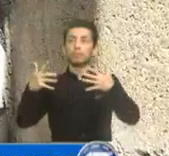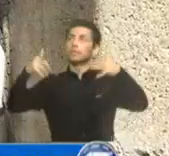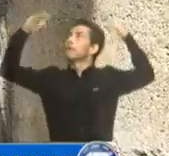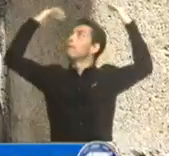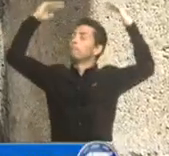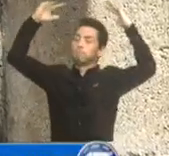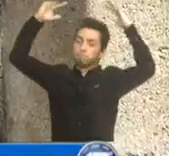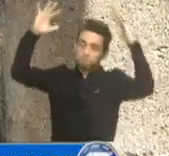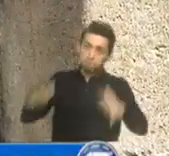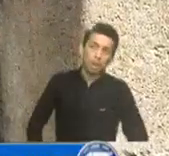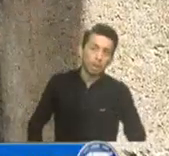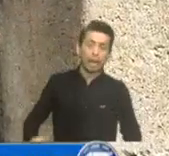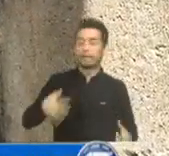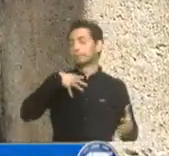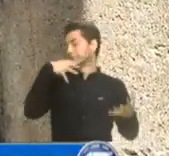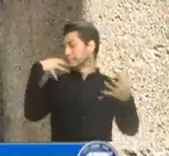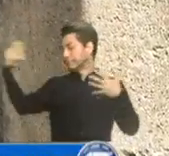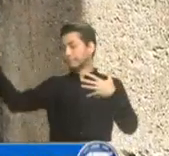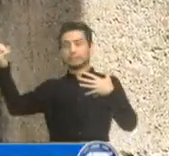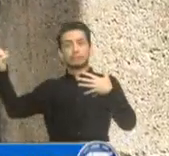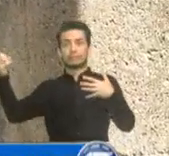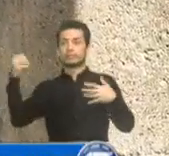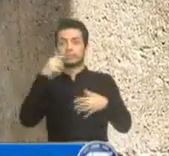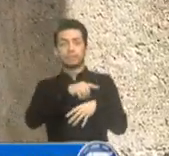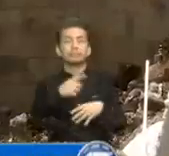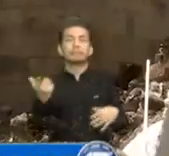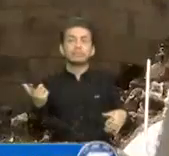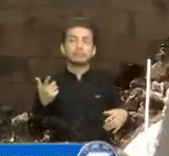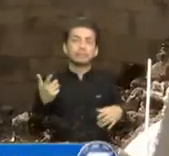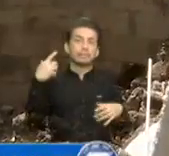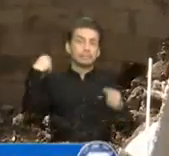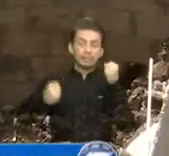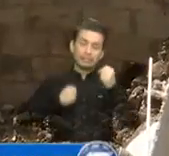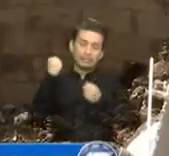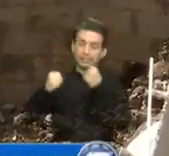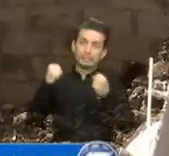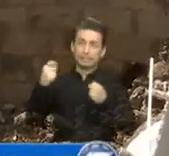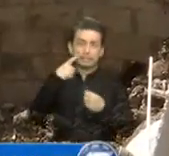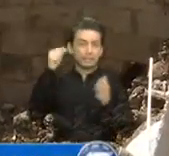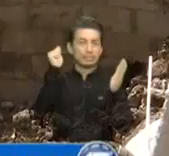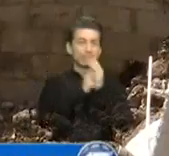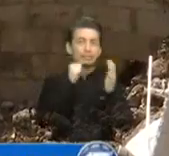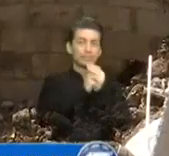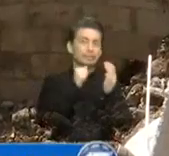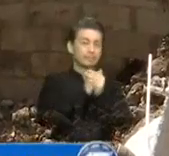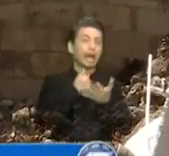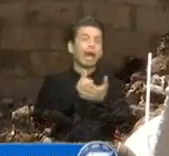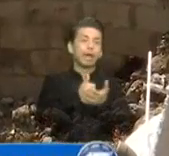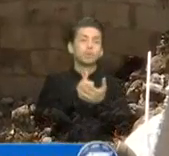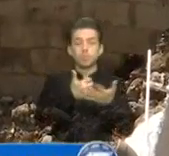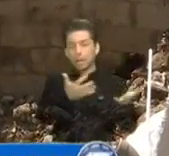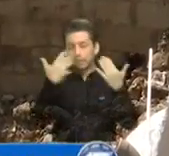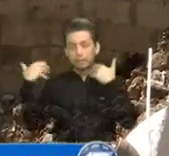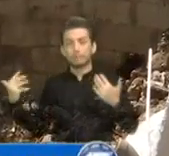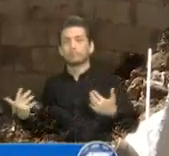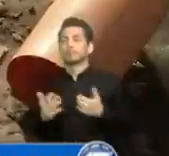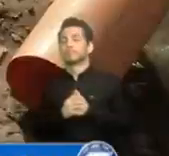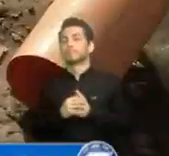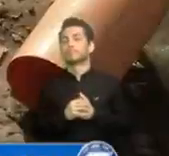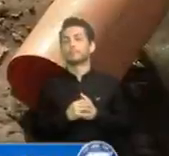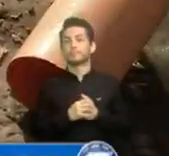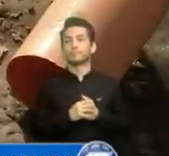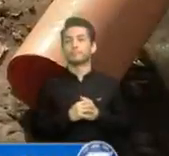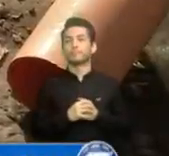Fue donde salimos y le cayó encima a la señora. Todos subieron a tocarnos la puerta, que queramos ayudarlos, ¿verdad? Doña Ingrid, mire, nosotros